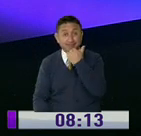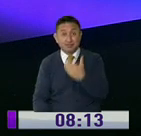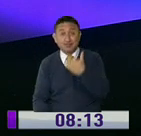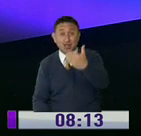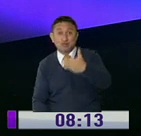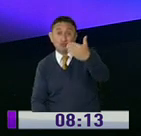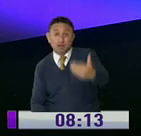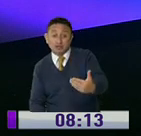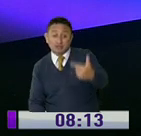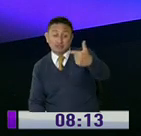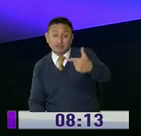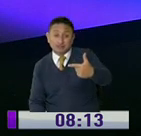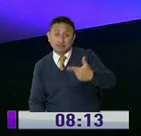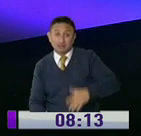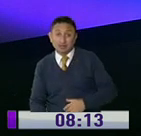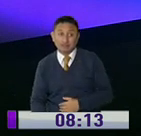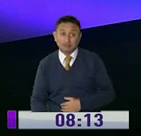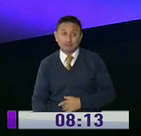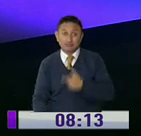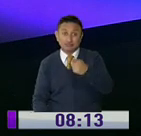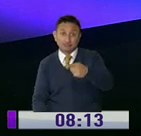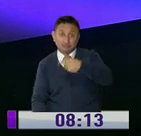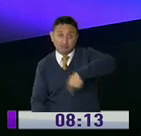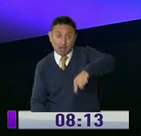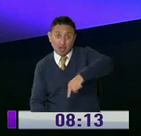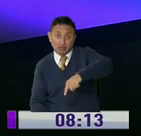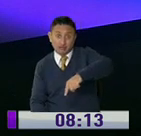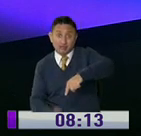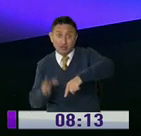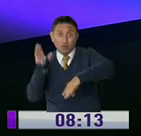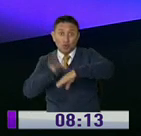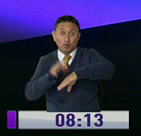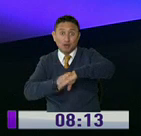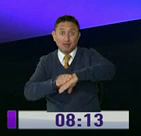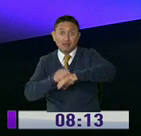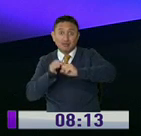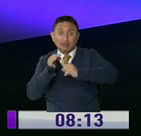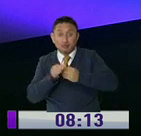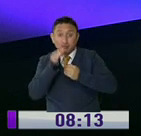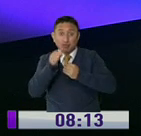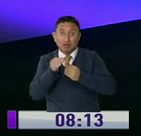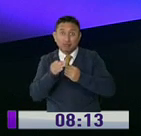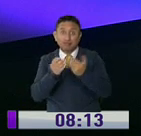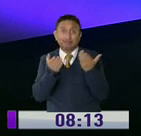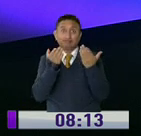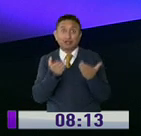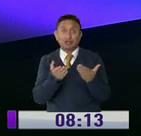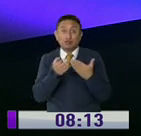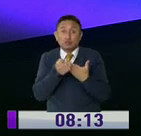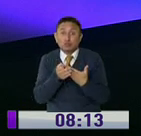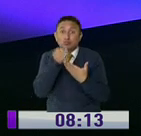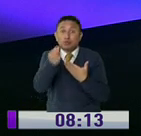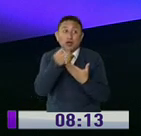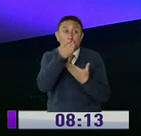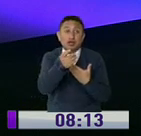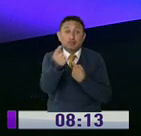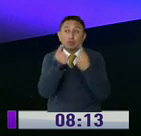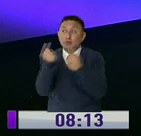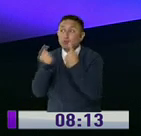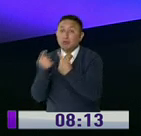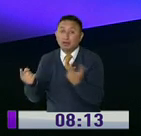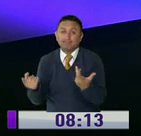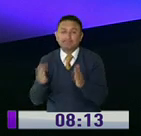es que de las manos de ellas ocasionen esto, que cruce el virus de lado a lado.